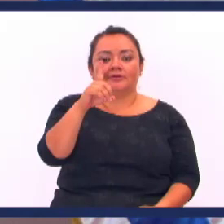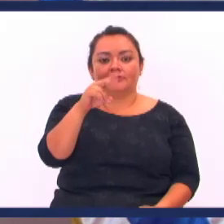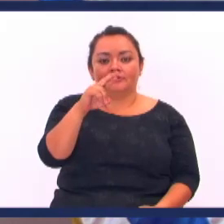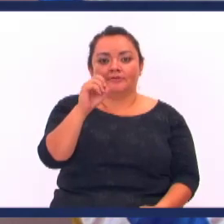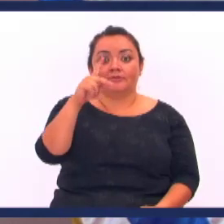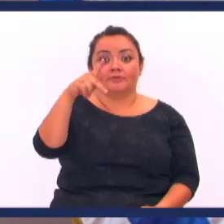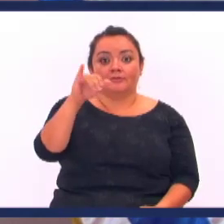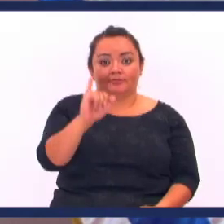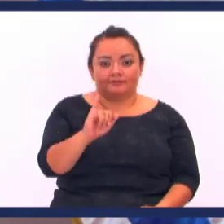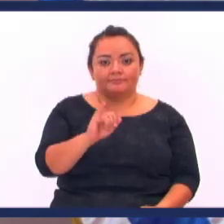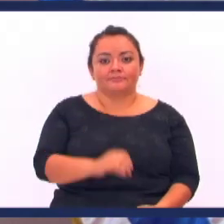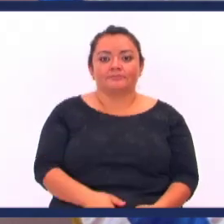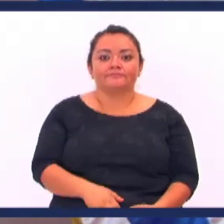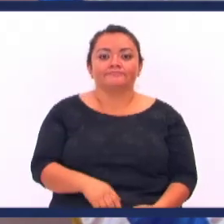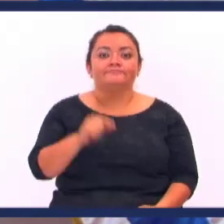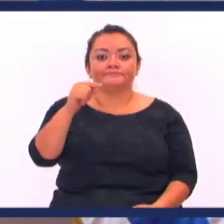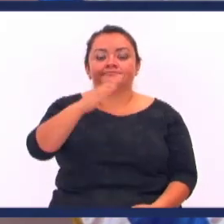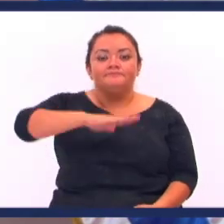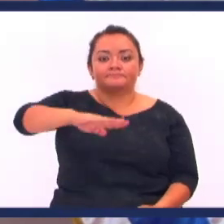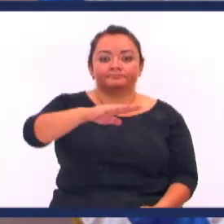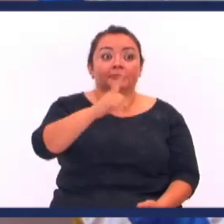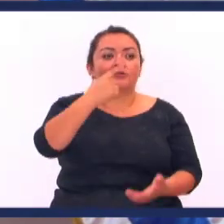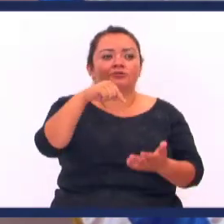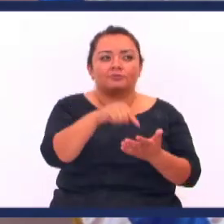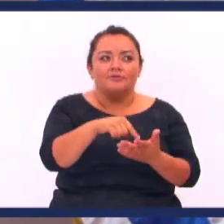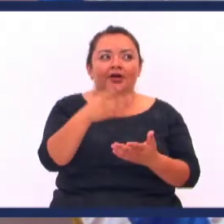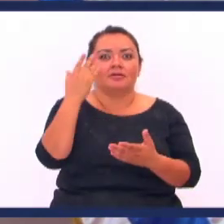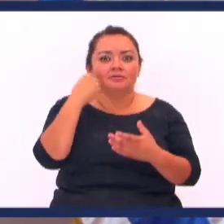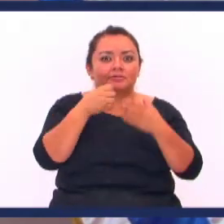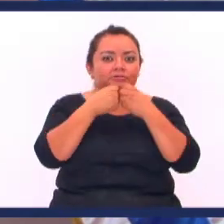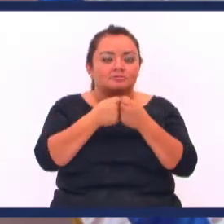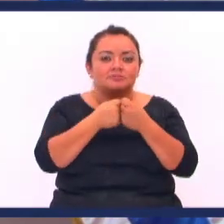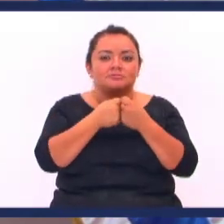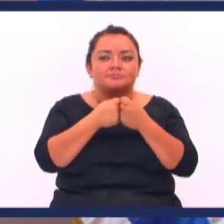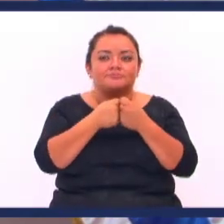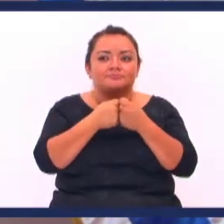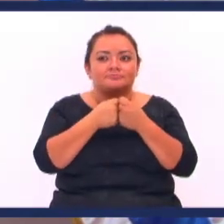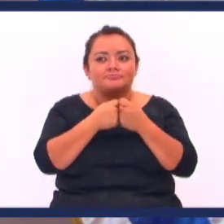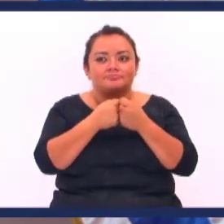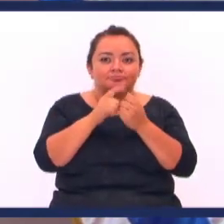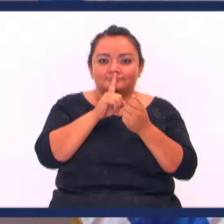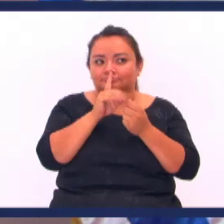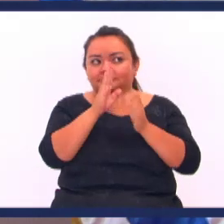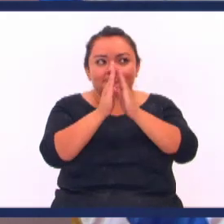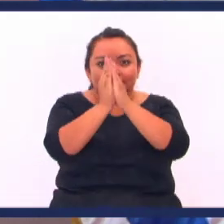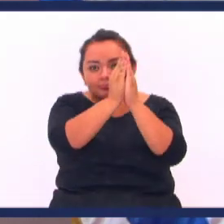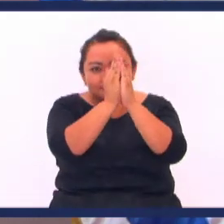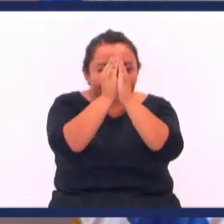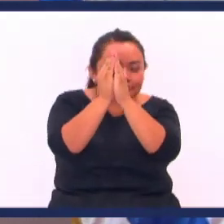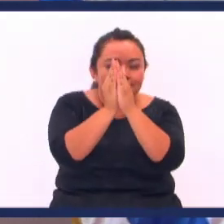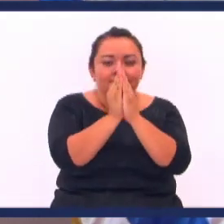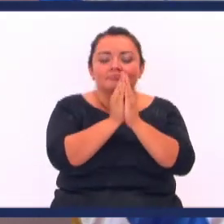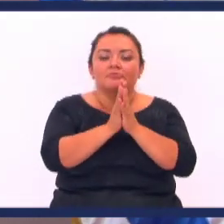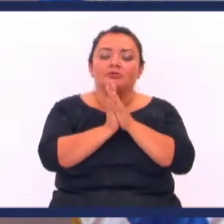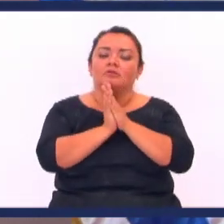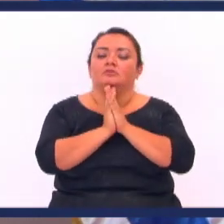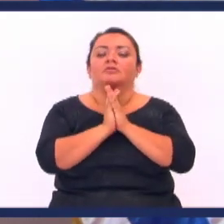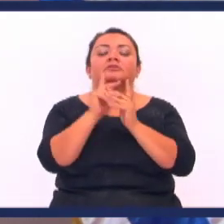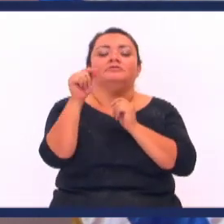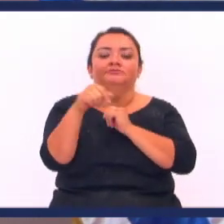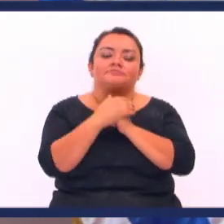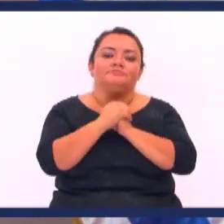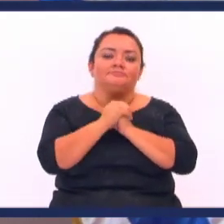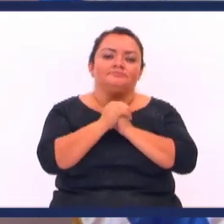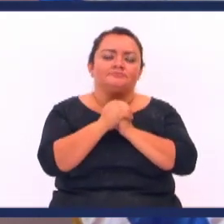una ciudad de refugio Esa ciudad de refugio Ahí estaban todos Los criminales De aquella época Guardando Sigilo Para que no los agarraran Entonces ahí